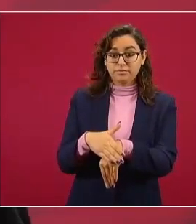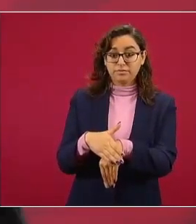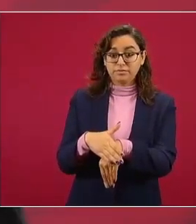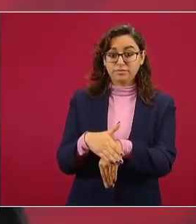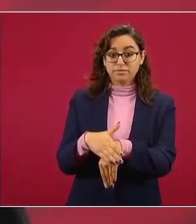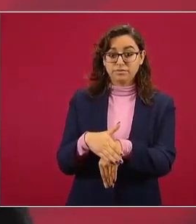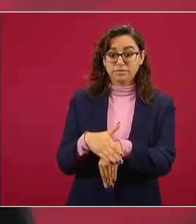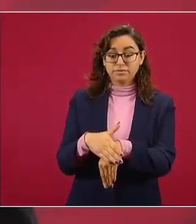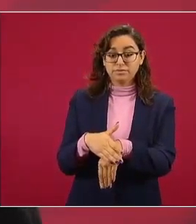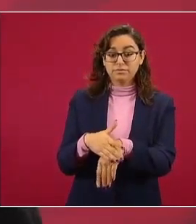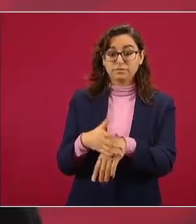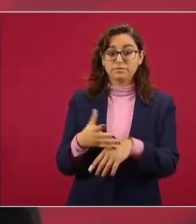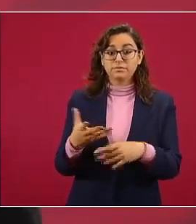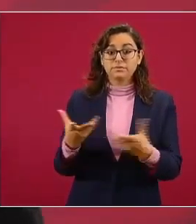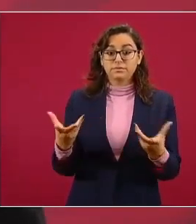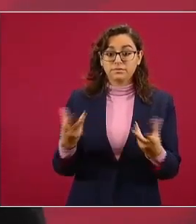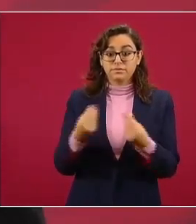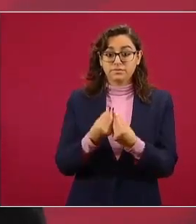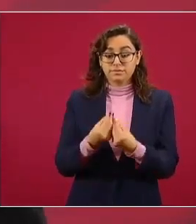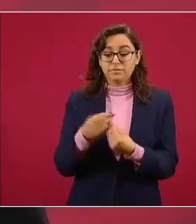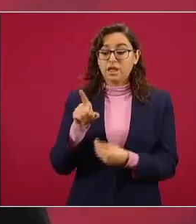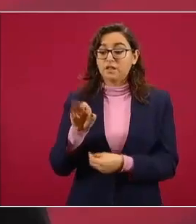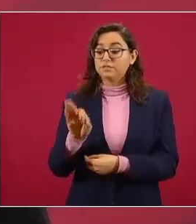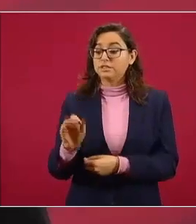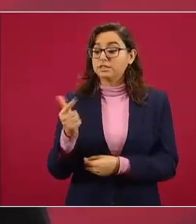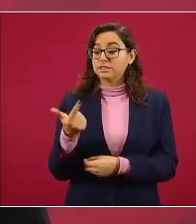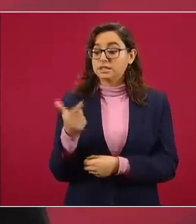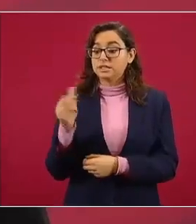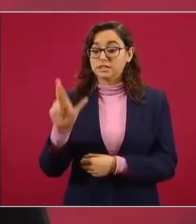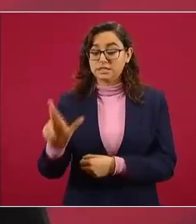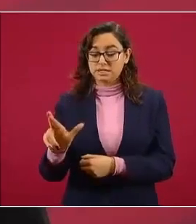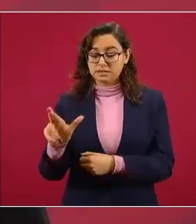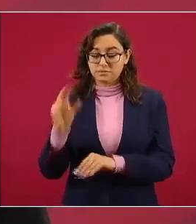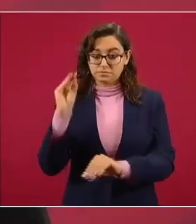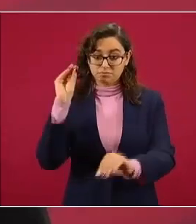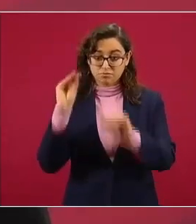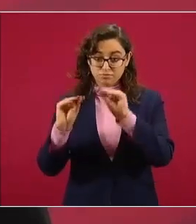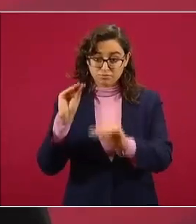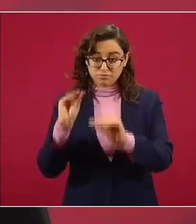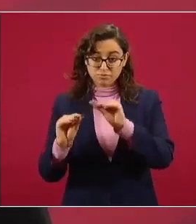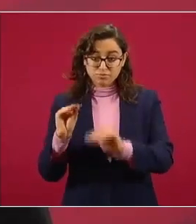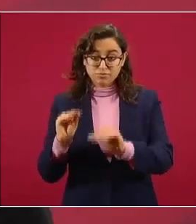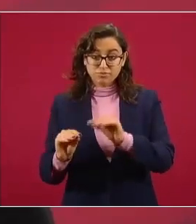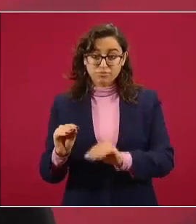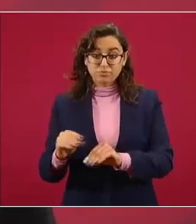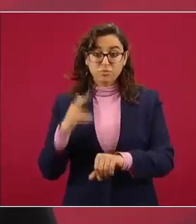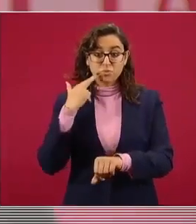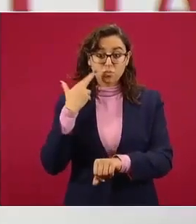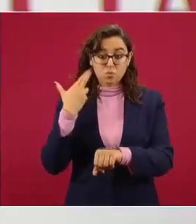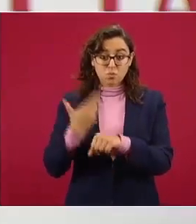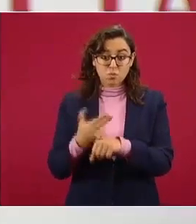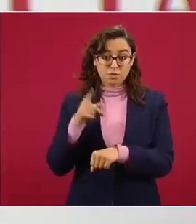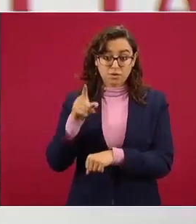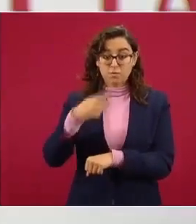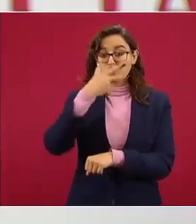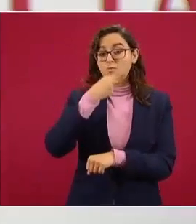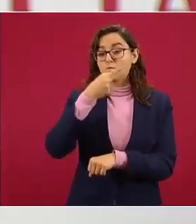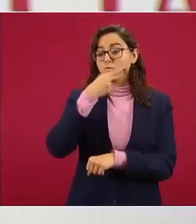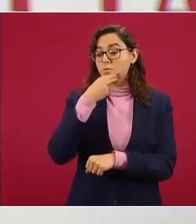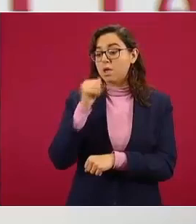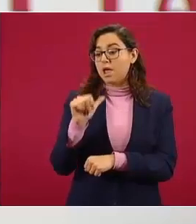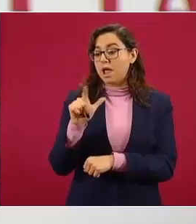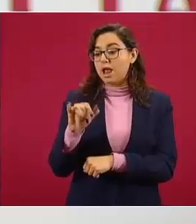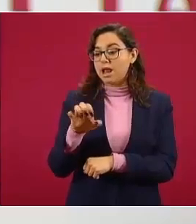elaborado por la Fiscalía General de la República a cargo del doctor Alejandro Gertz Manero